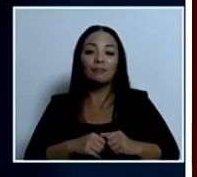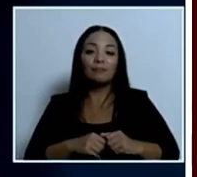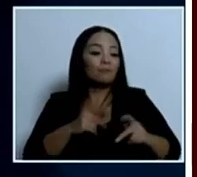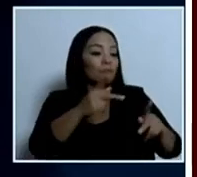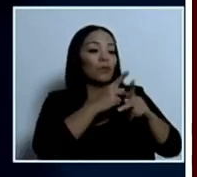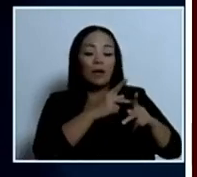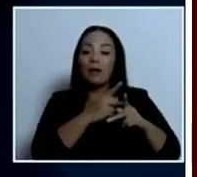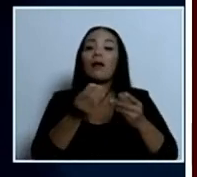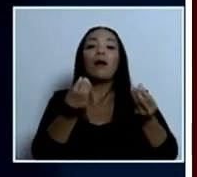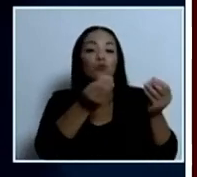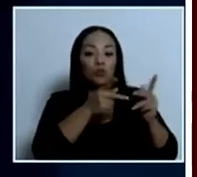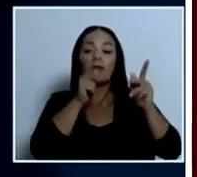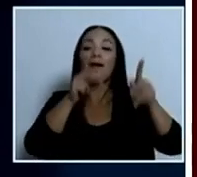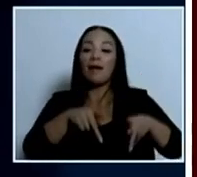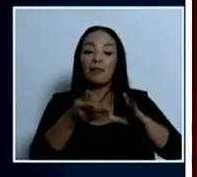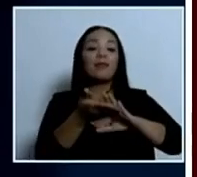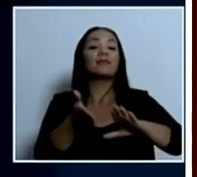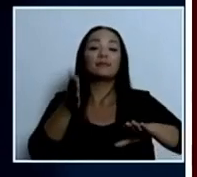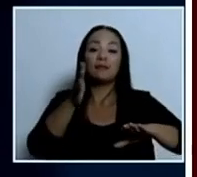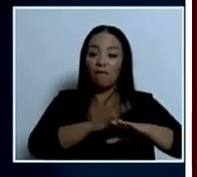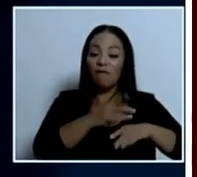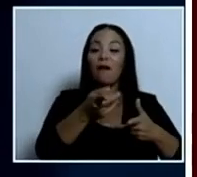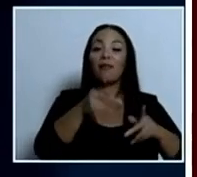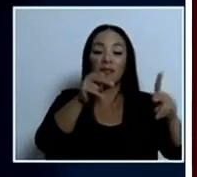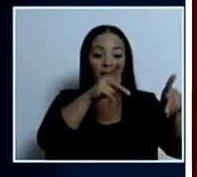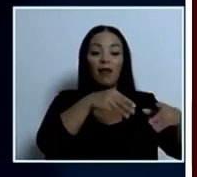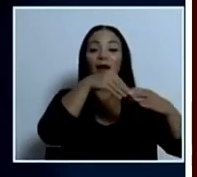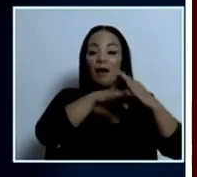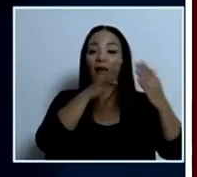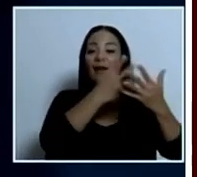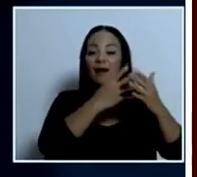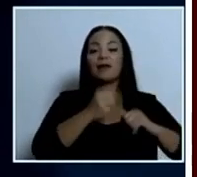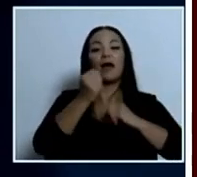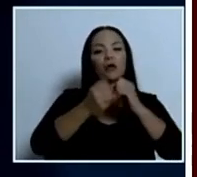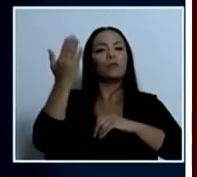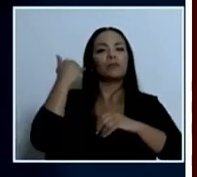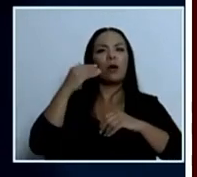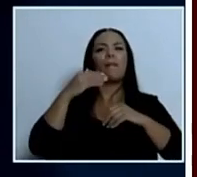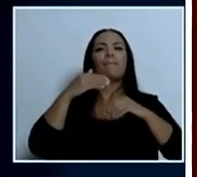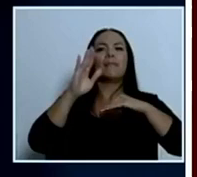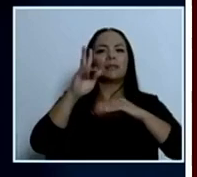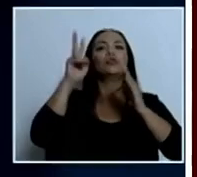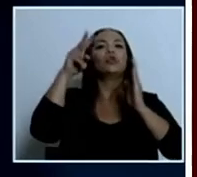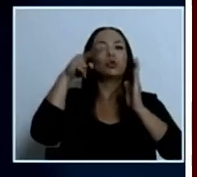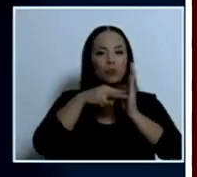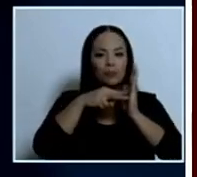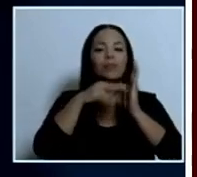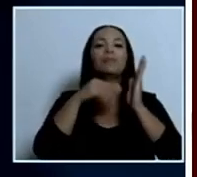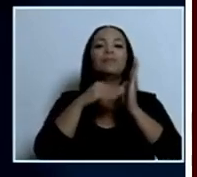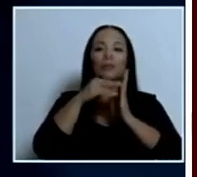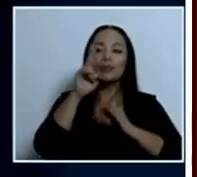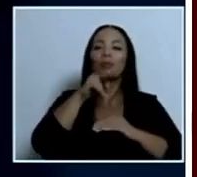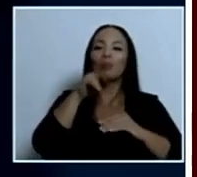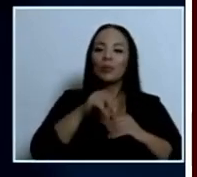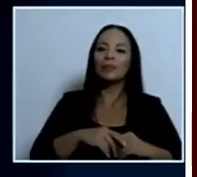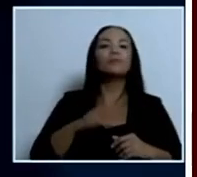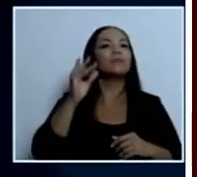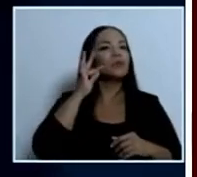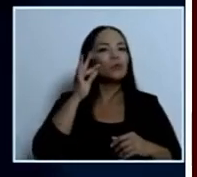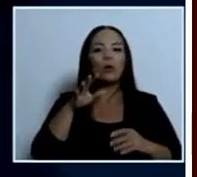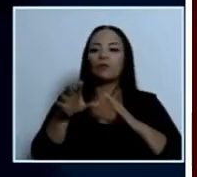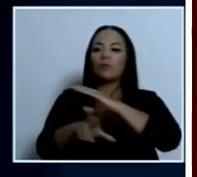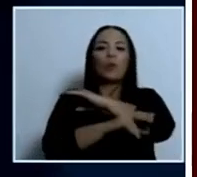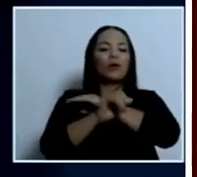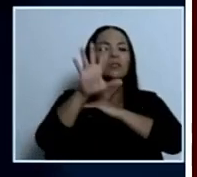han sido ofendidos por estafas que el año pasado fueron más de 2 mil millones de colones señora que le quitaron los 50 mil